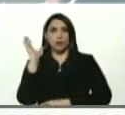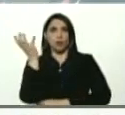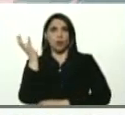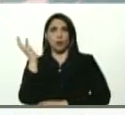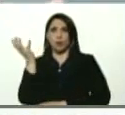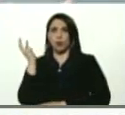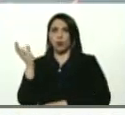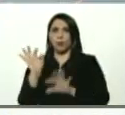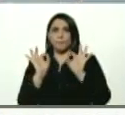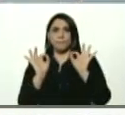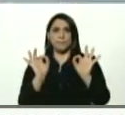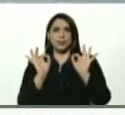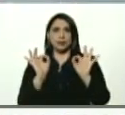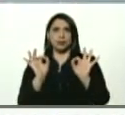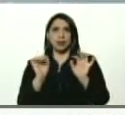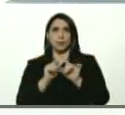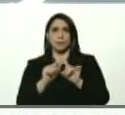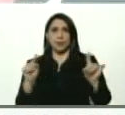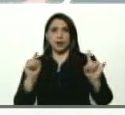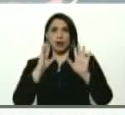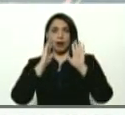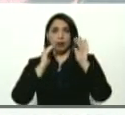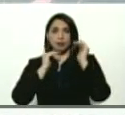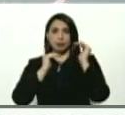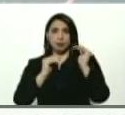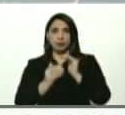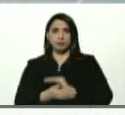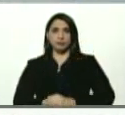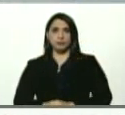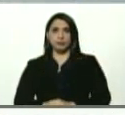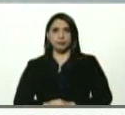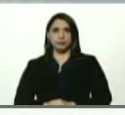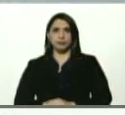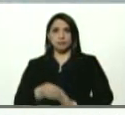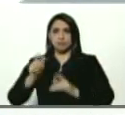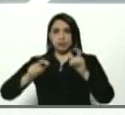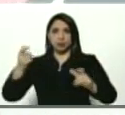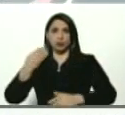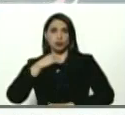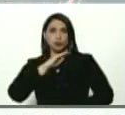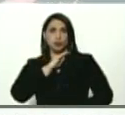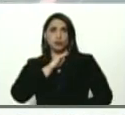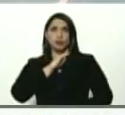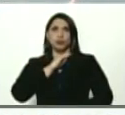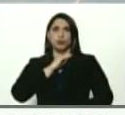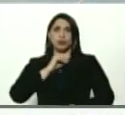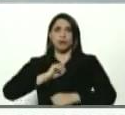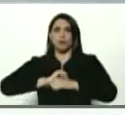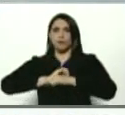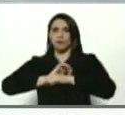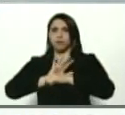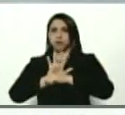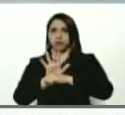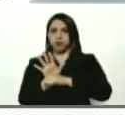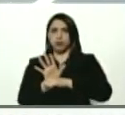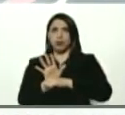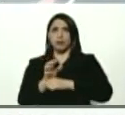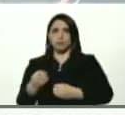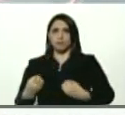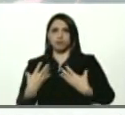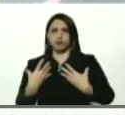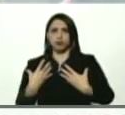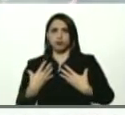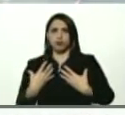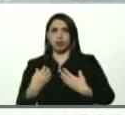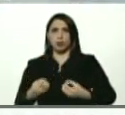especiales para atender a pacientes de COVID-19. Una donación de 5